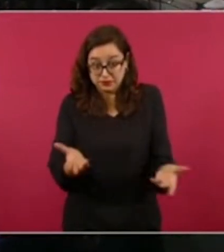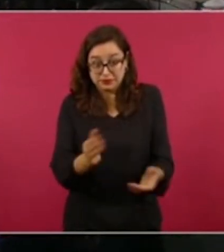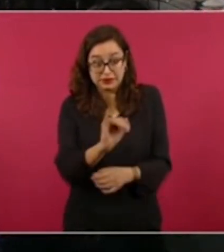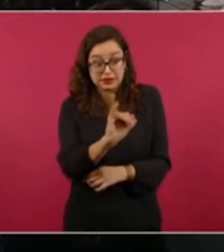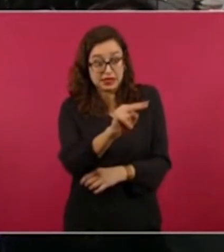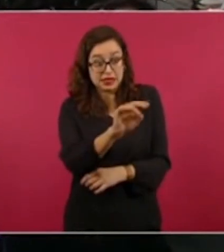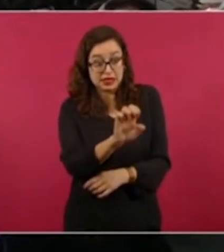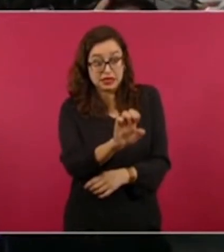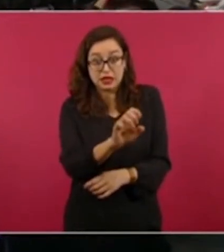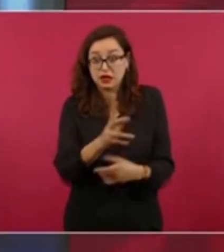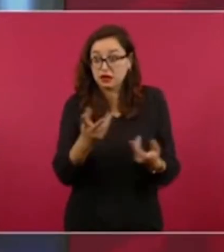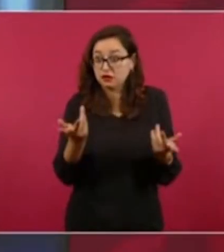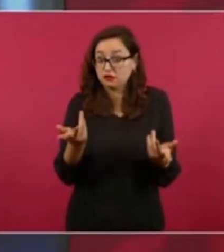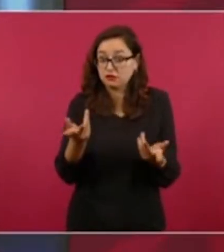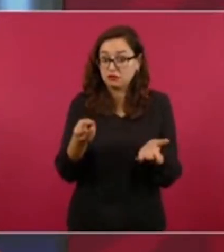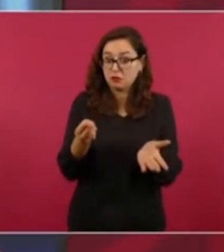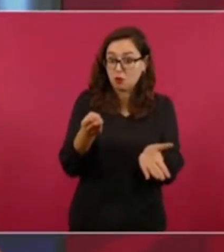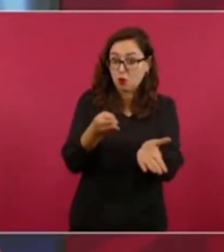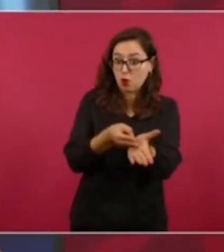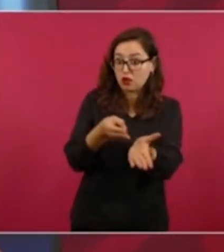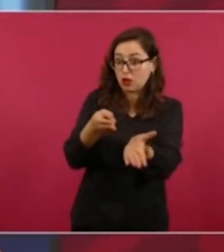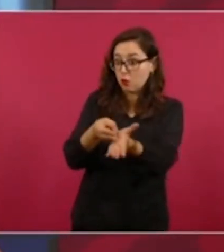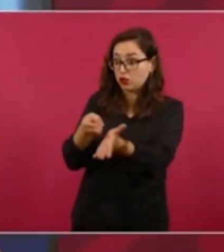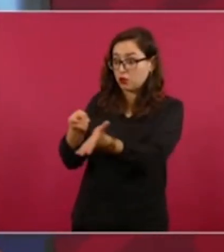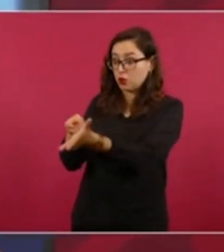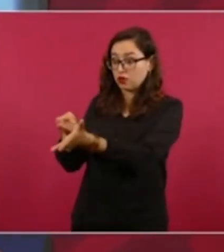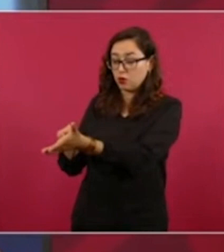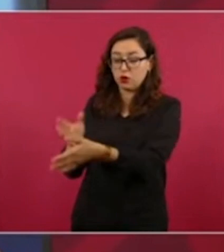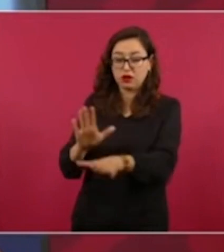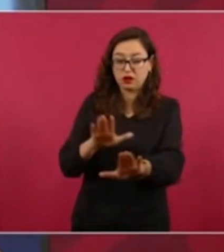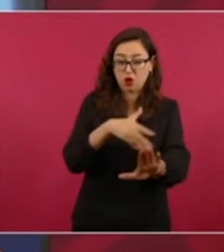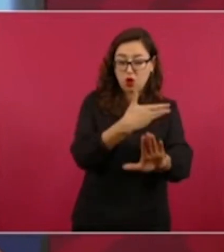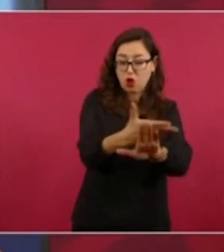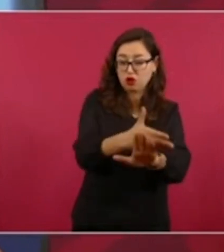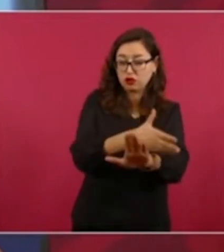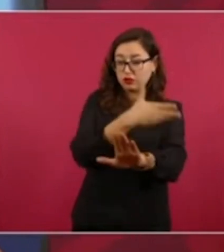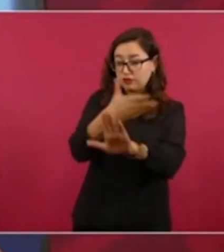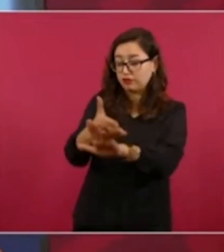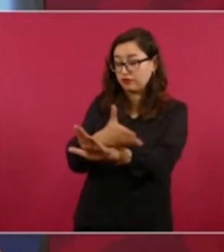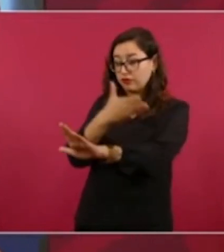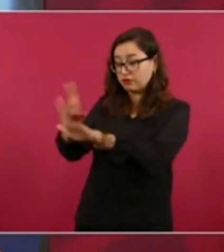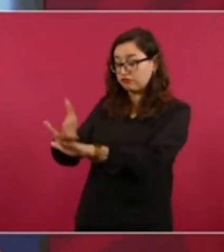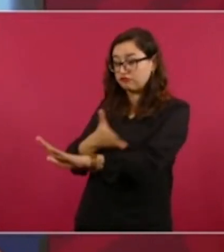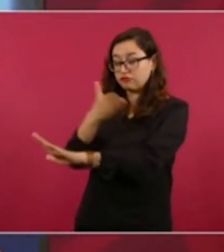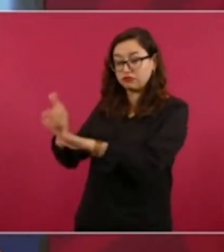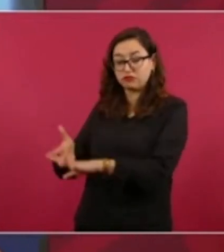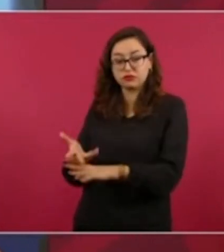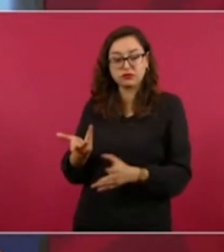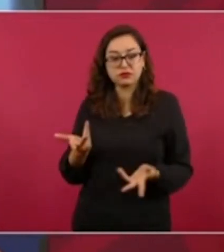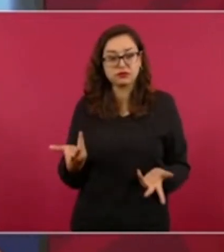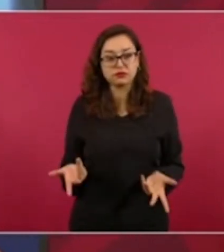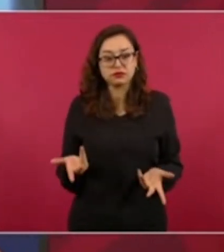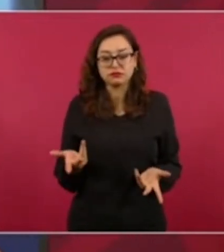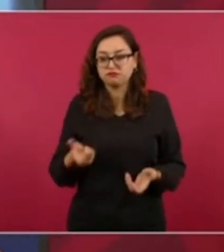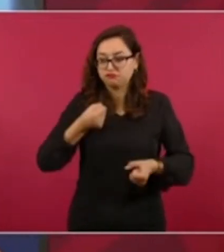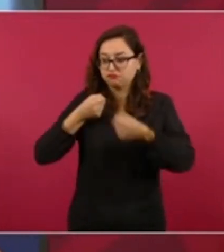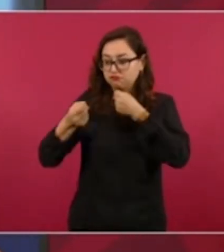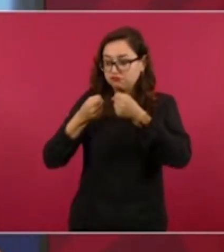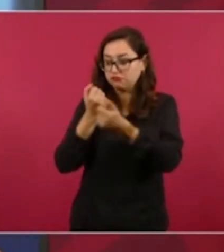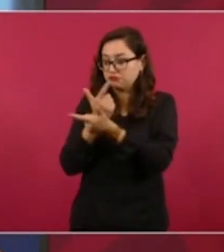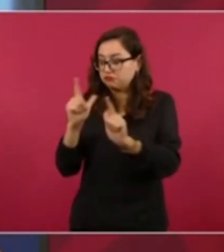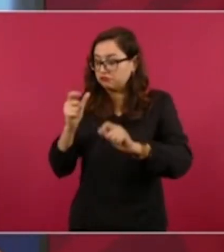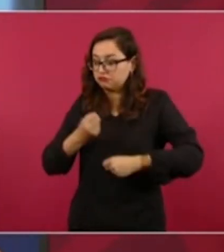estén queriendo desde el INE castigar